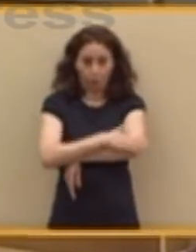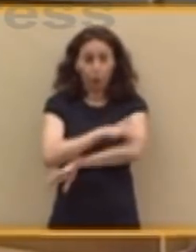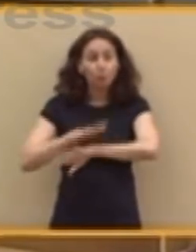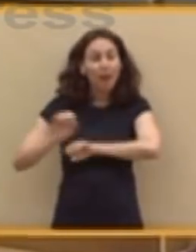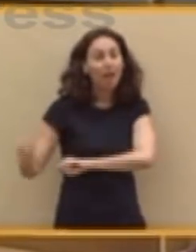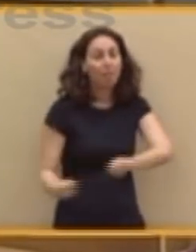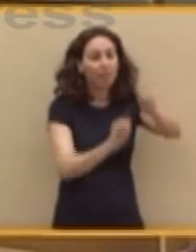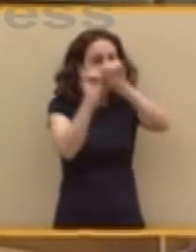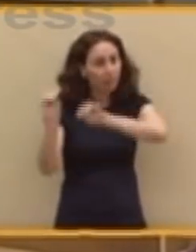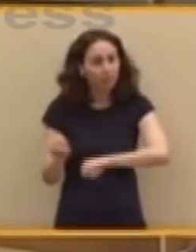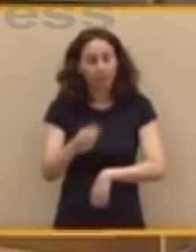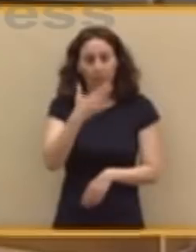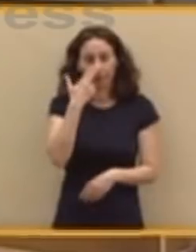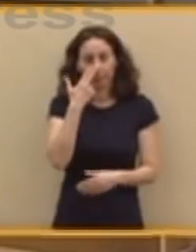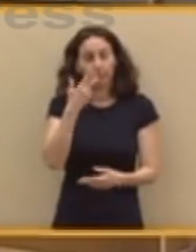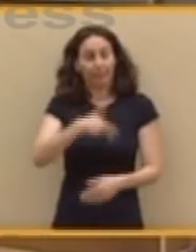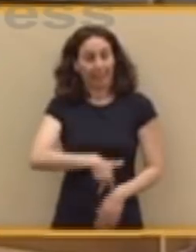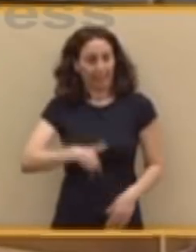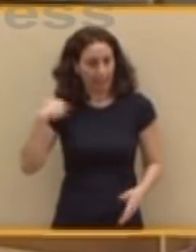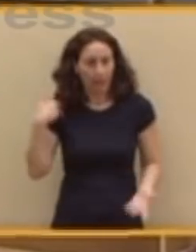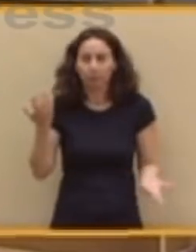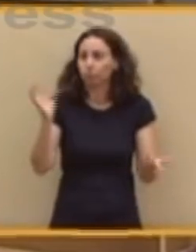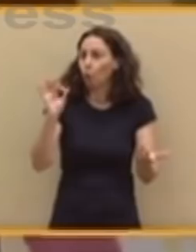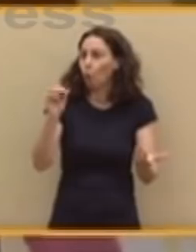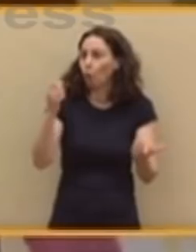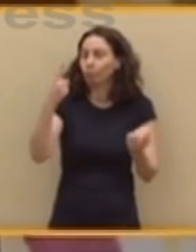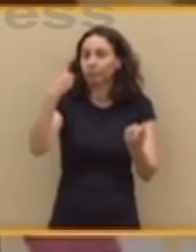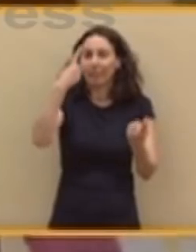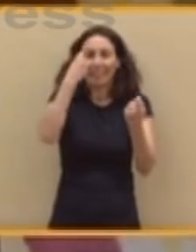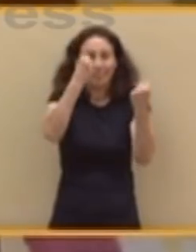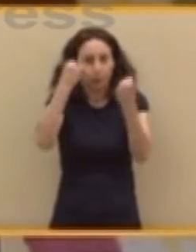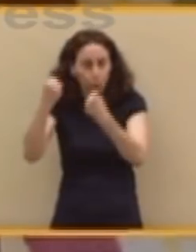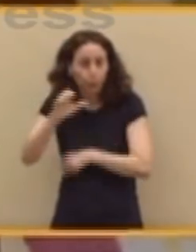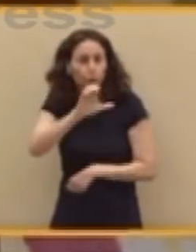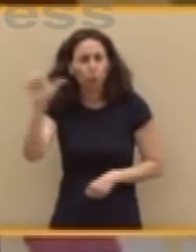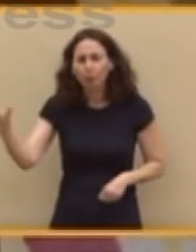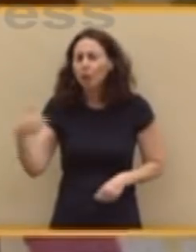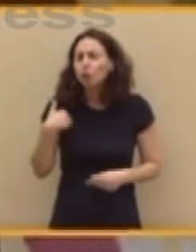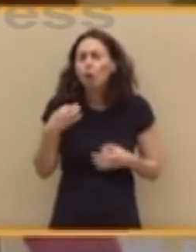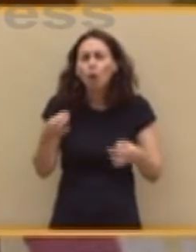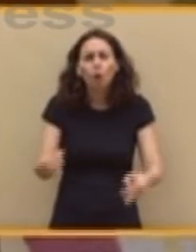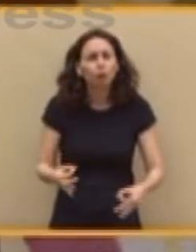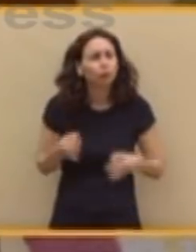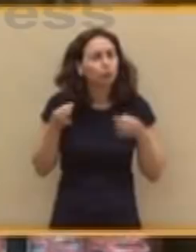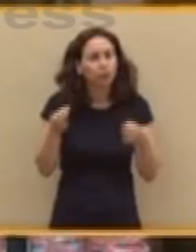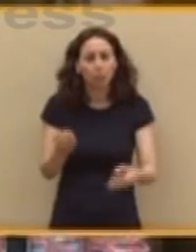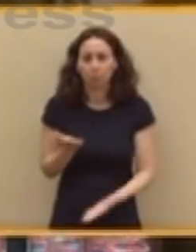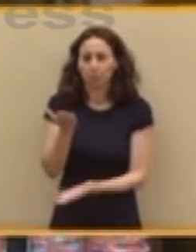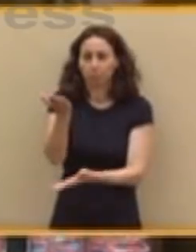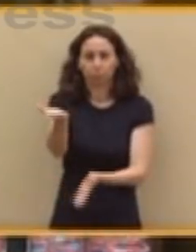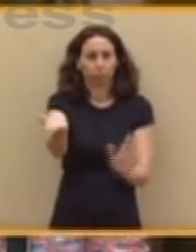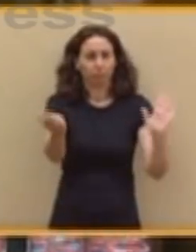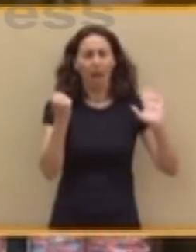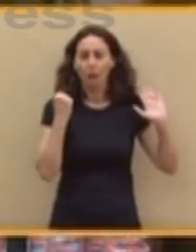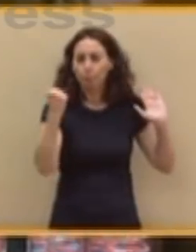en lo que es las instituciones comunitarias y la Unión Europea, yo siempre tenderé la mano al principal grupo de la oposición, en este caso al